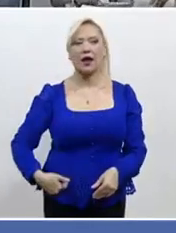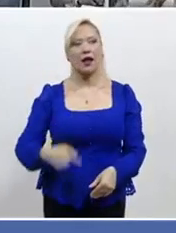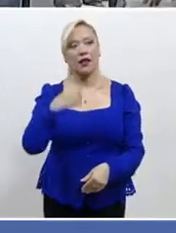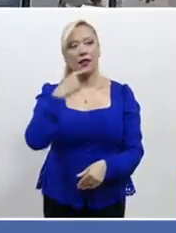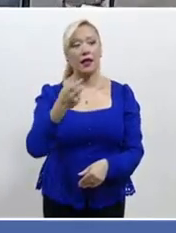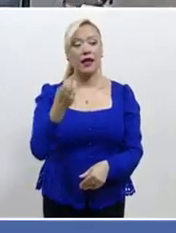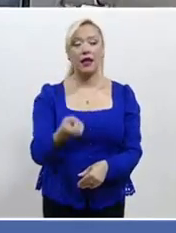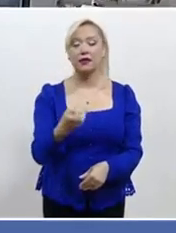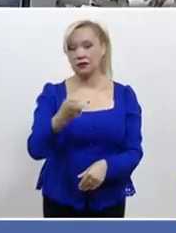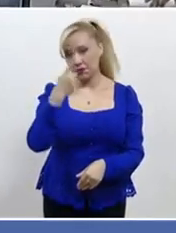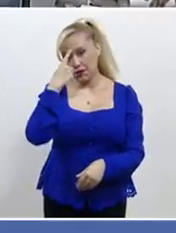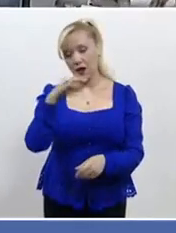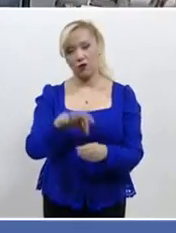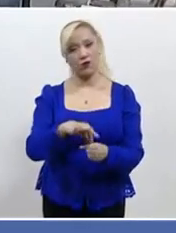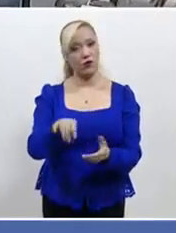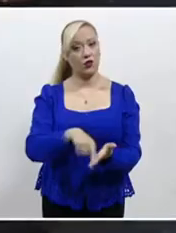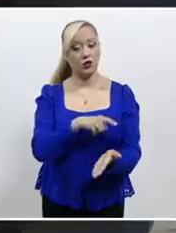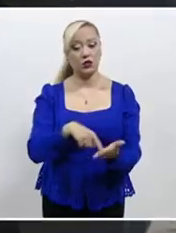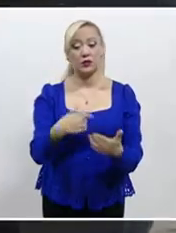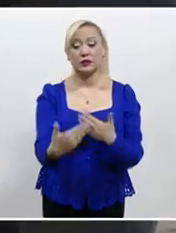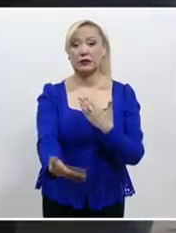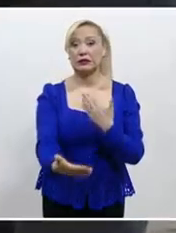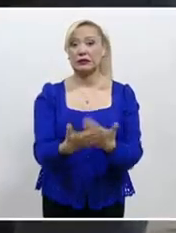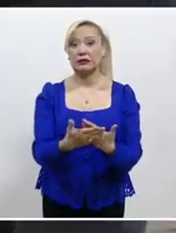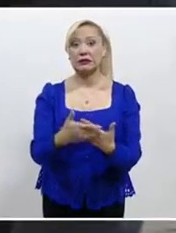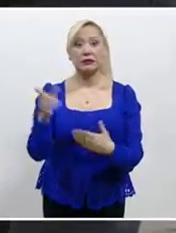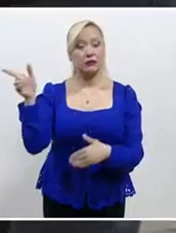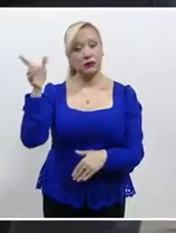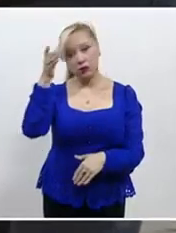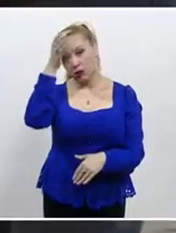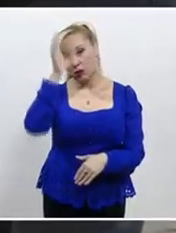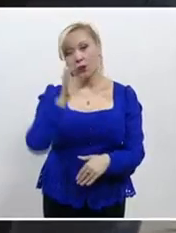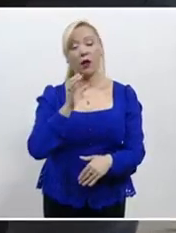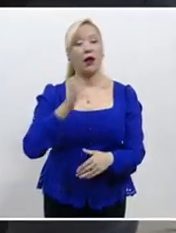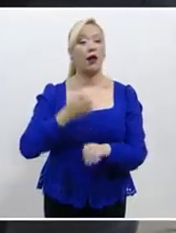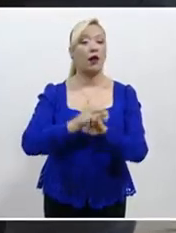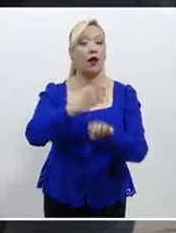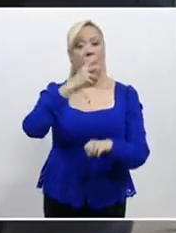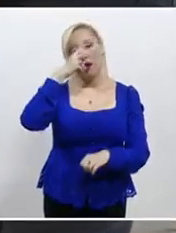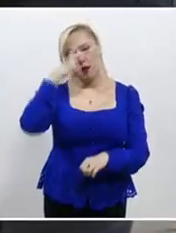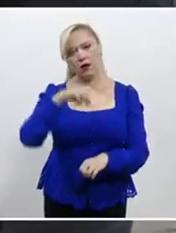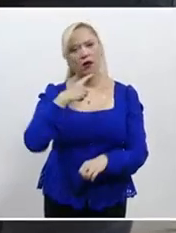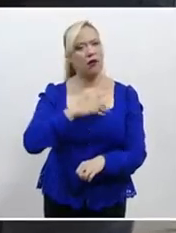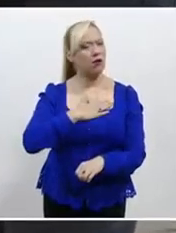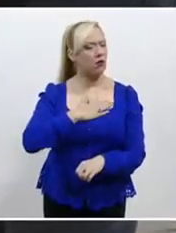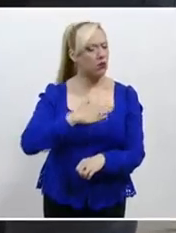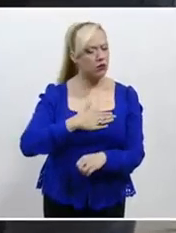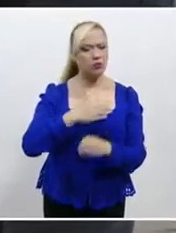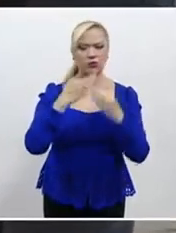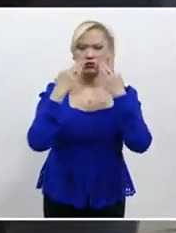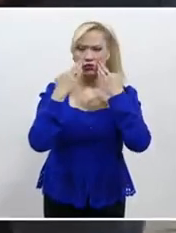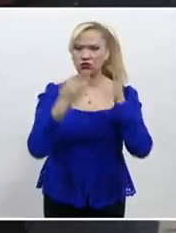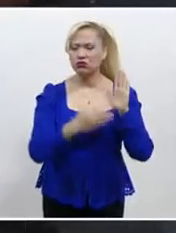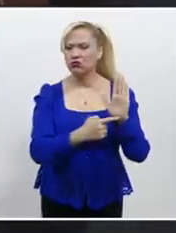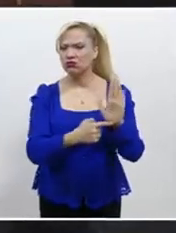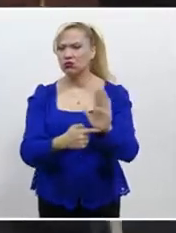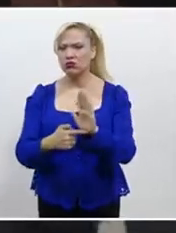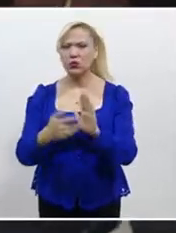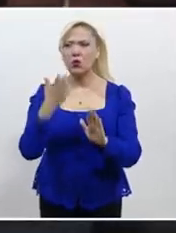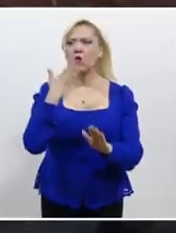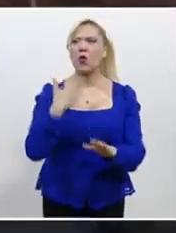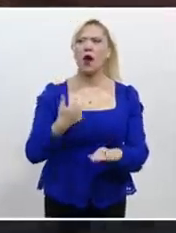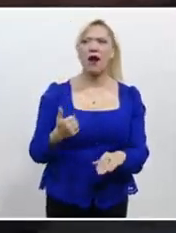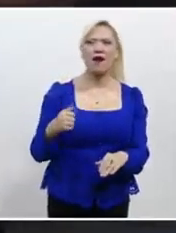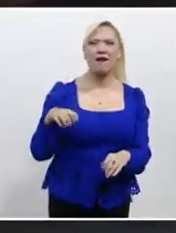en el marco del proceso electoral en curso, los tribunales garantizan que los procesos sean justos, transparentes, libres de